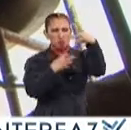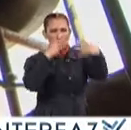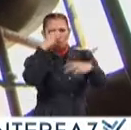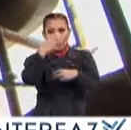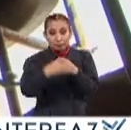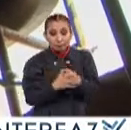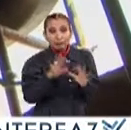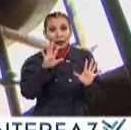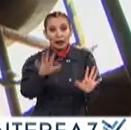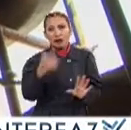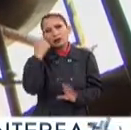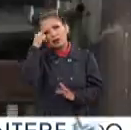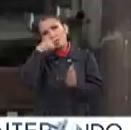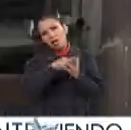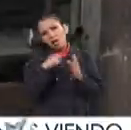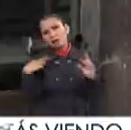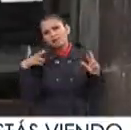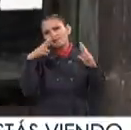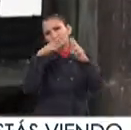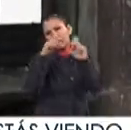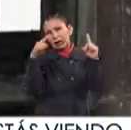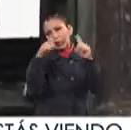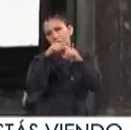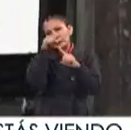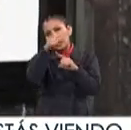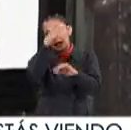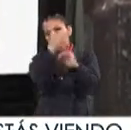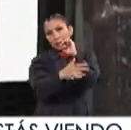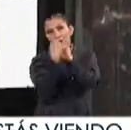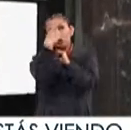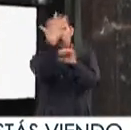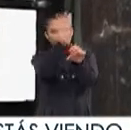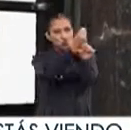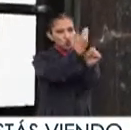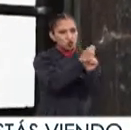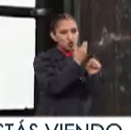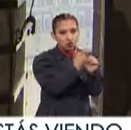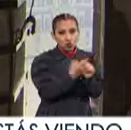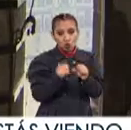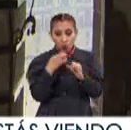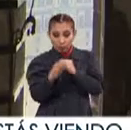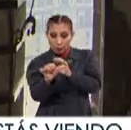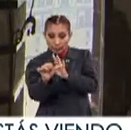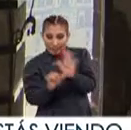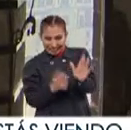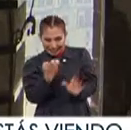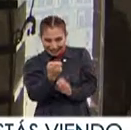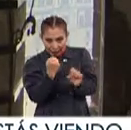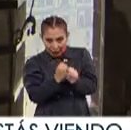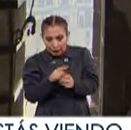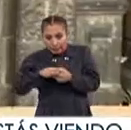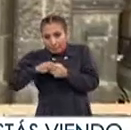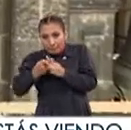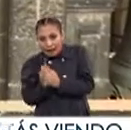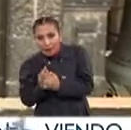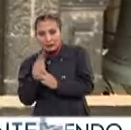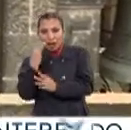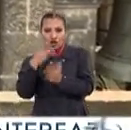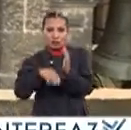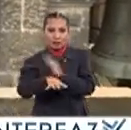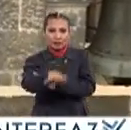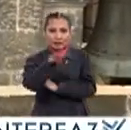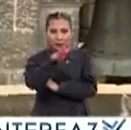La expectativa es que la Catedral Metropolitana Concluya su restauración Entre los últimos meses de este año Y los primeros de